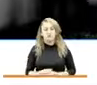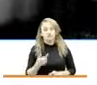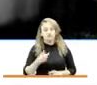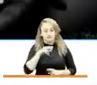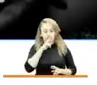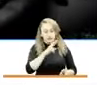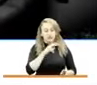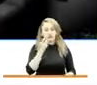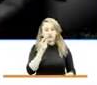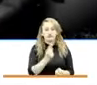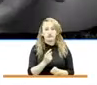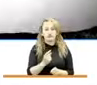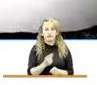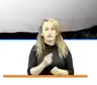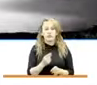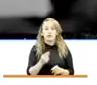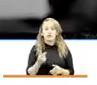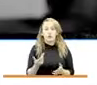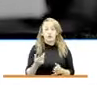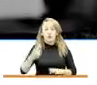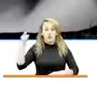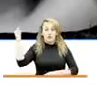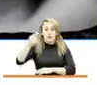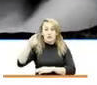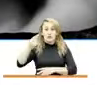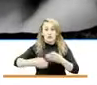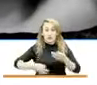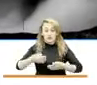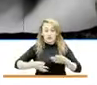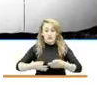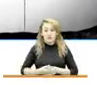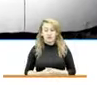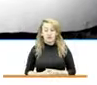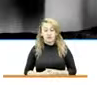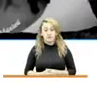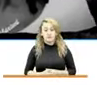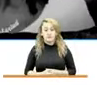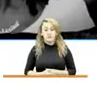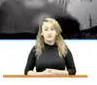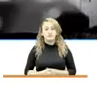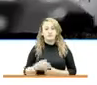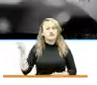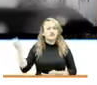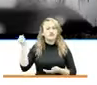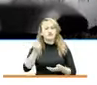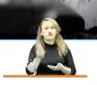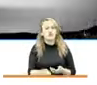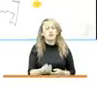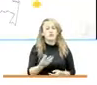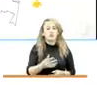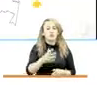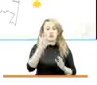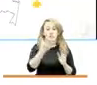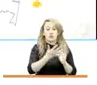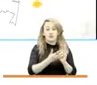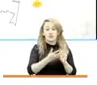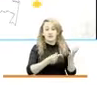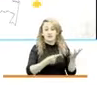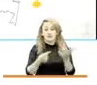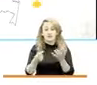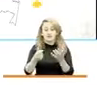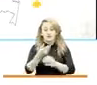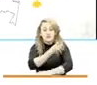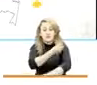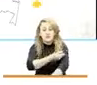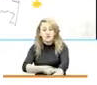cumplimiento a exhortos y órdenes judiciales. Se destinó la suma de 5.600 millones para